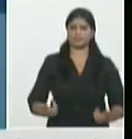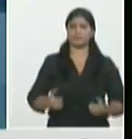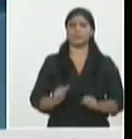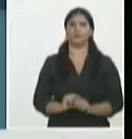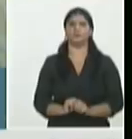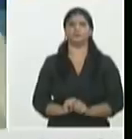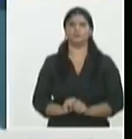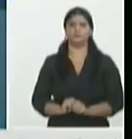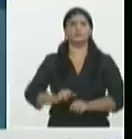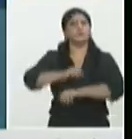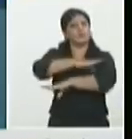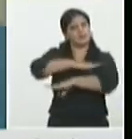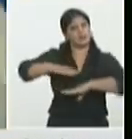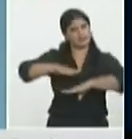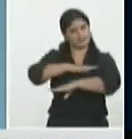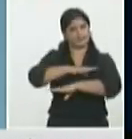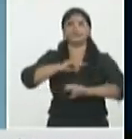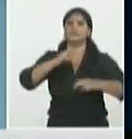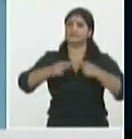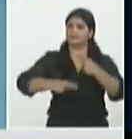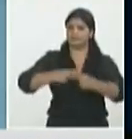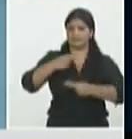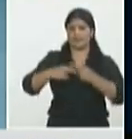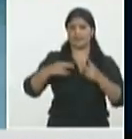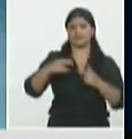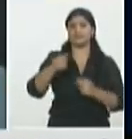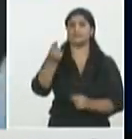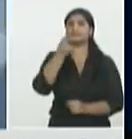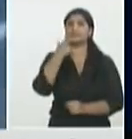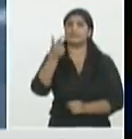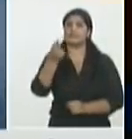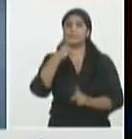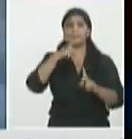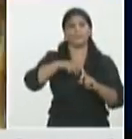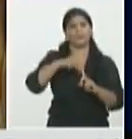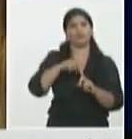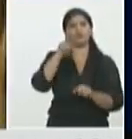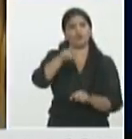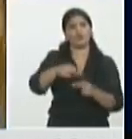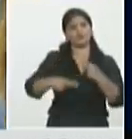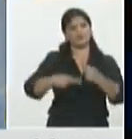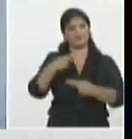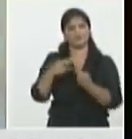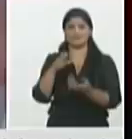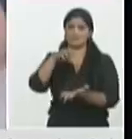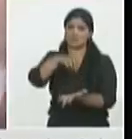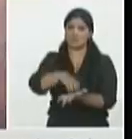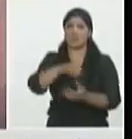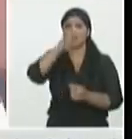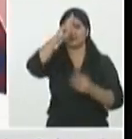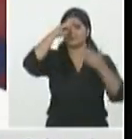-19 reciben tratamiento en la sala de rehabilitación de este centro de salud